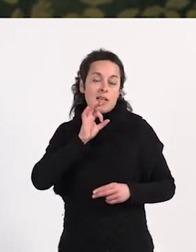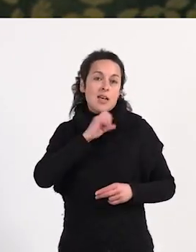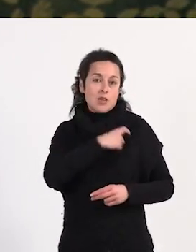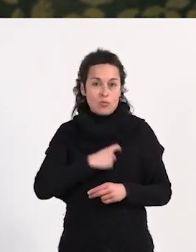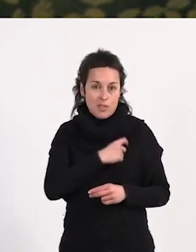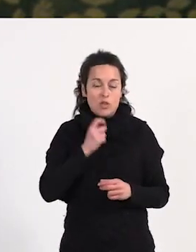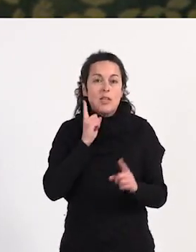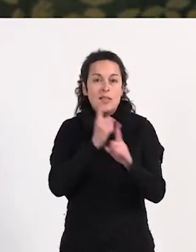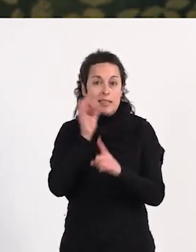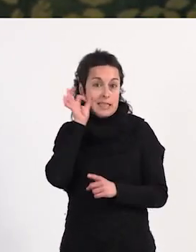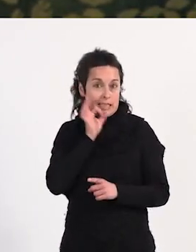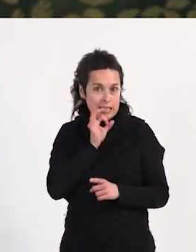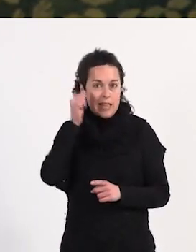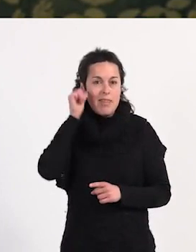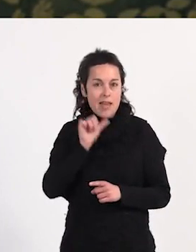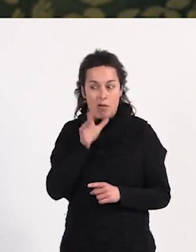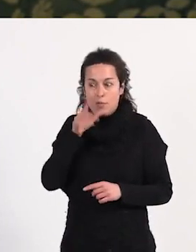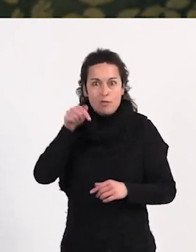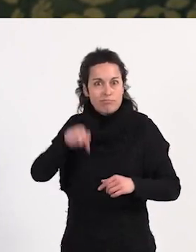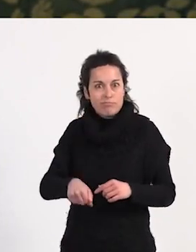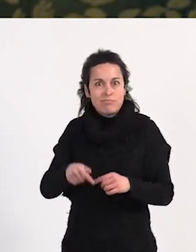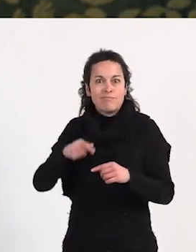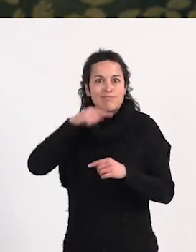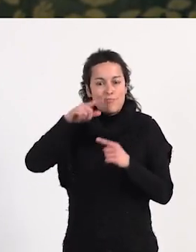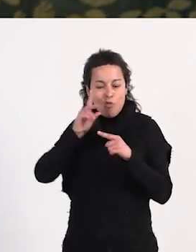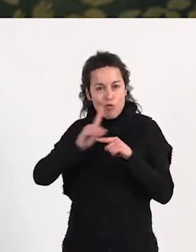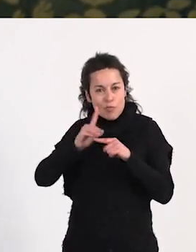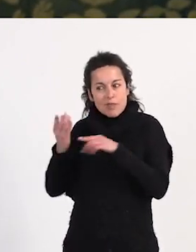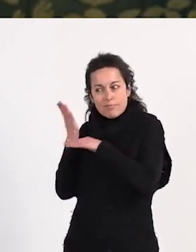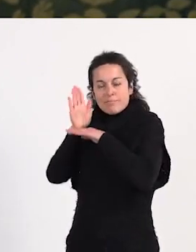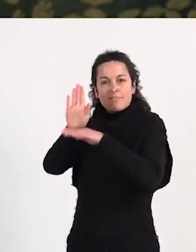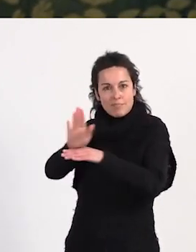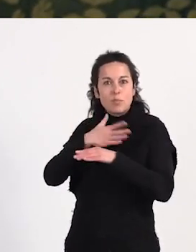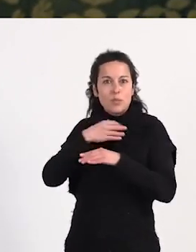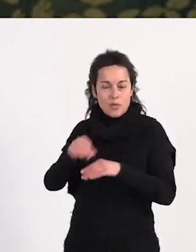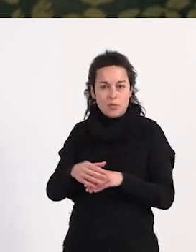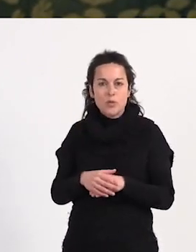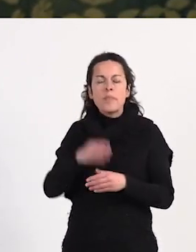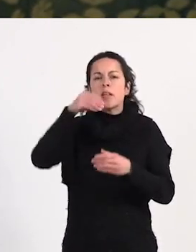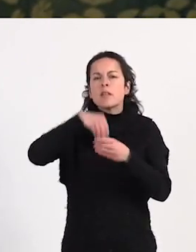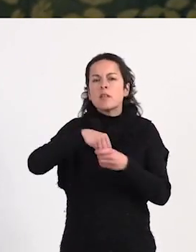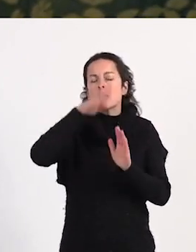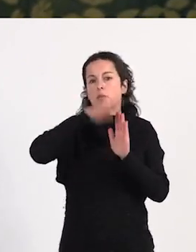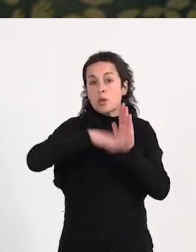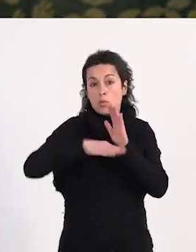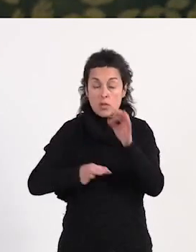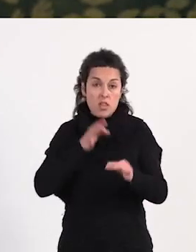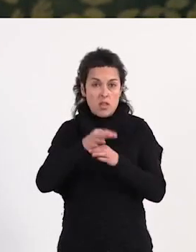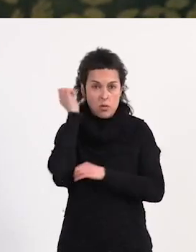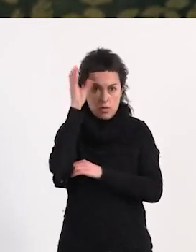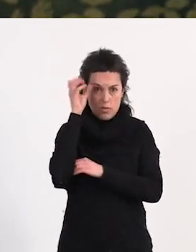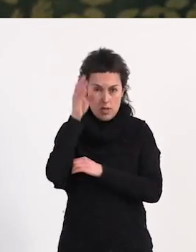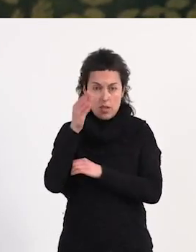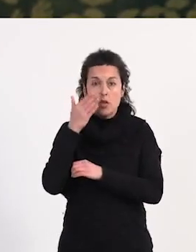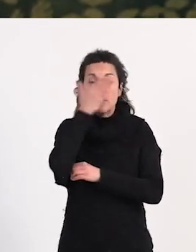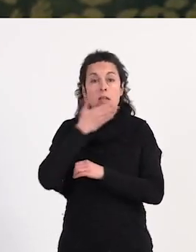oportunidad que nos dan de presentar y de proyectar este documental dentro de la programación del ciclo de conferencias